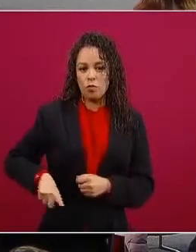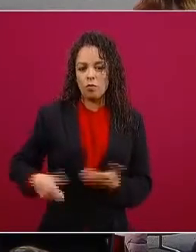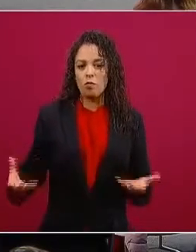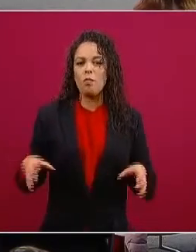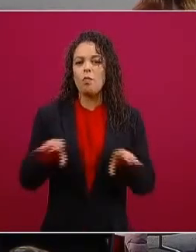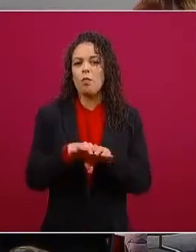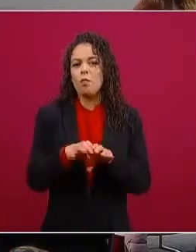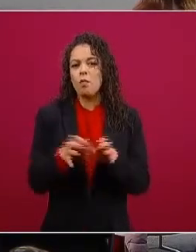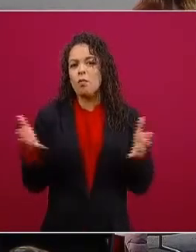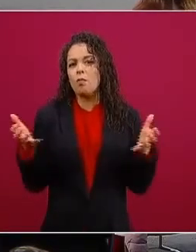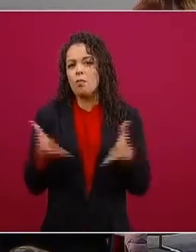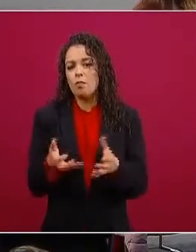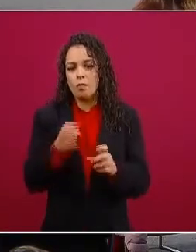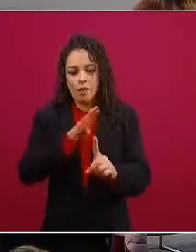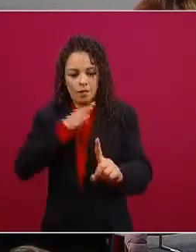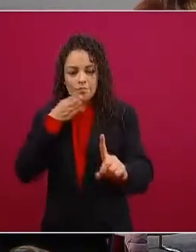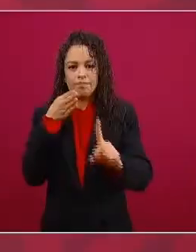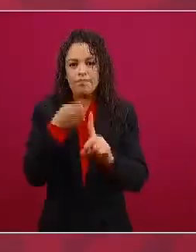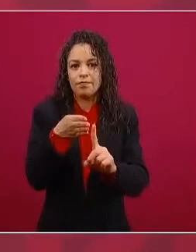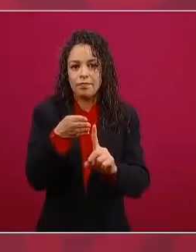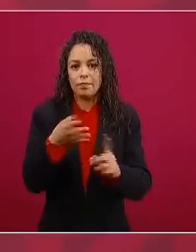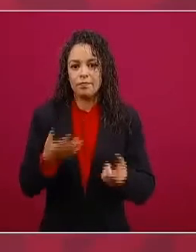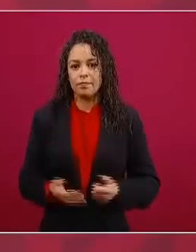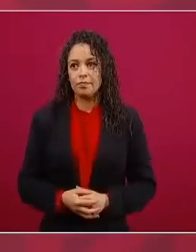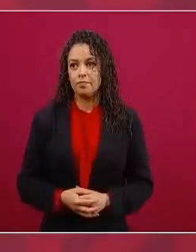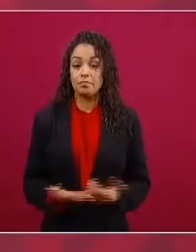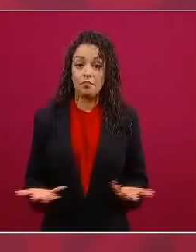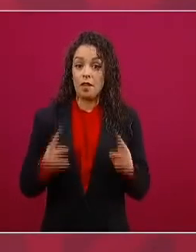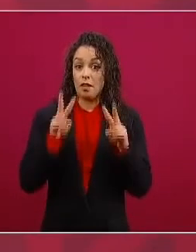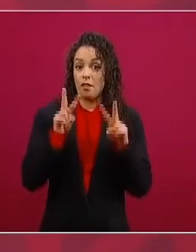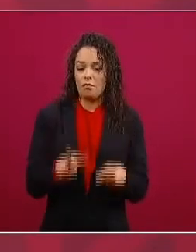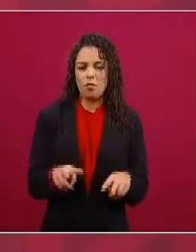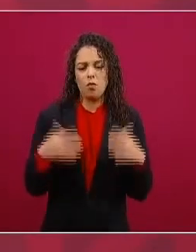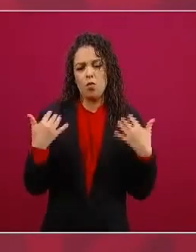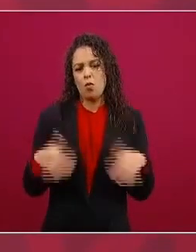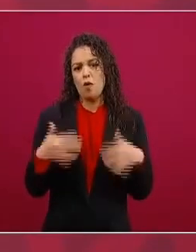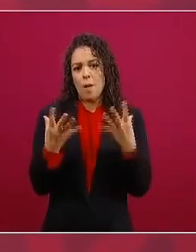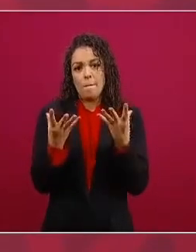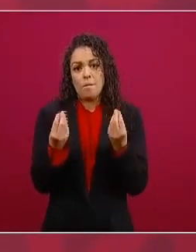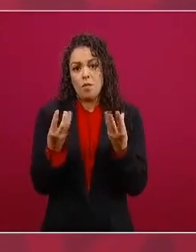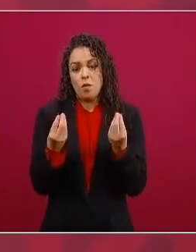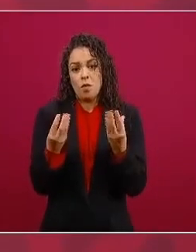mucho porque se está atendiendo